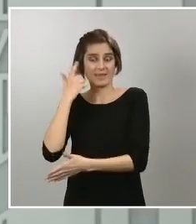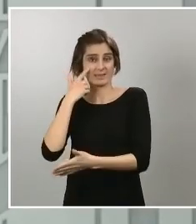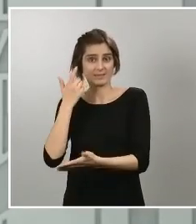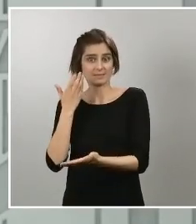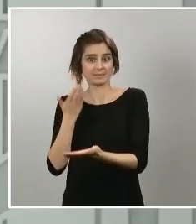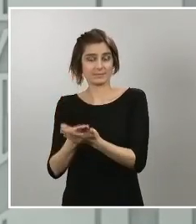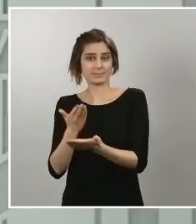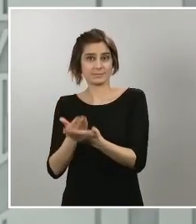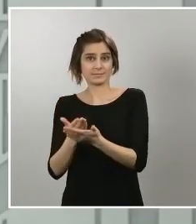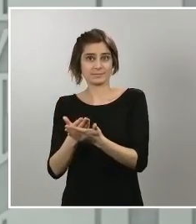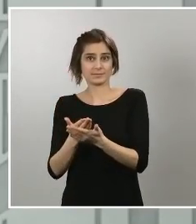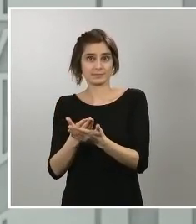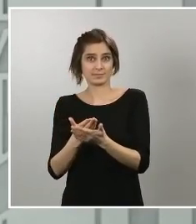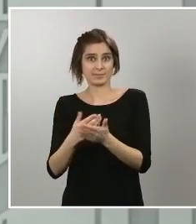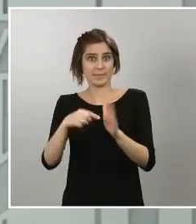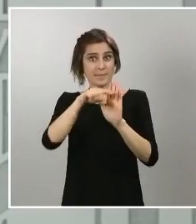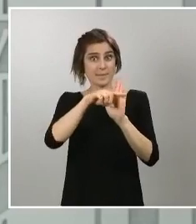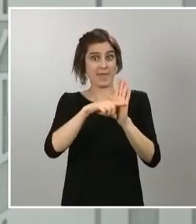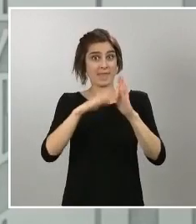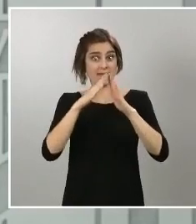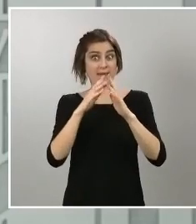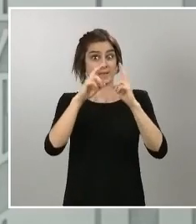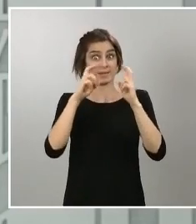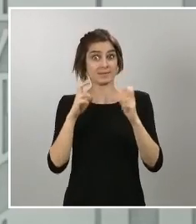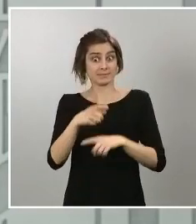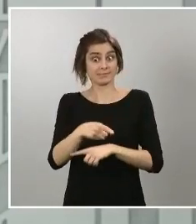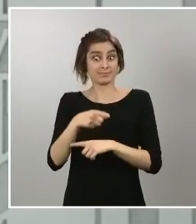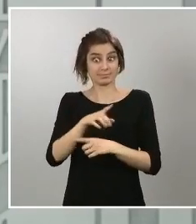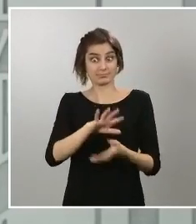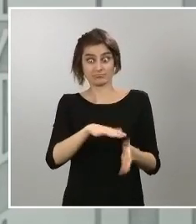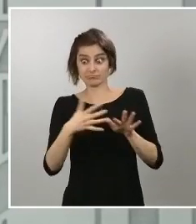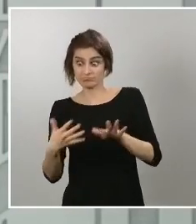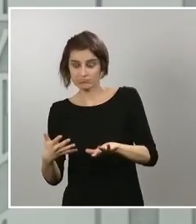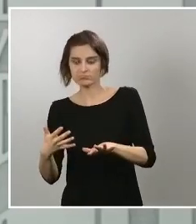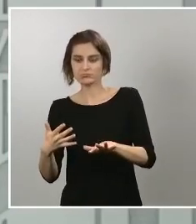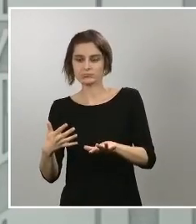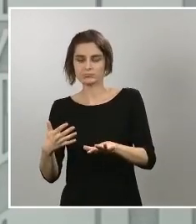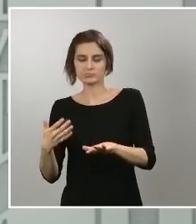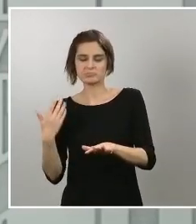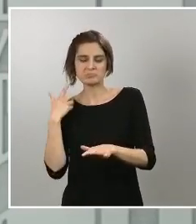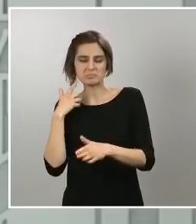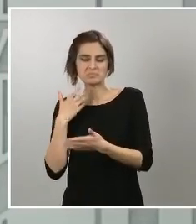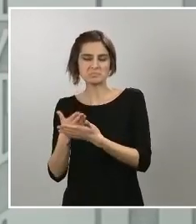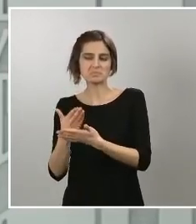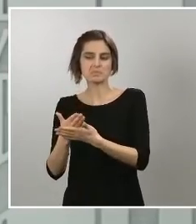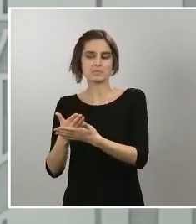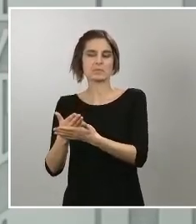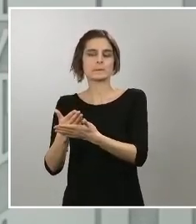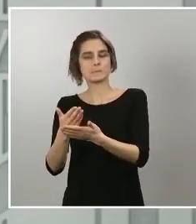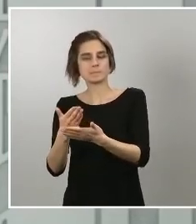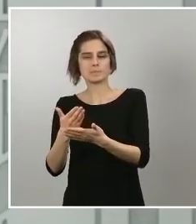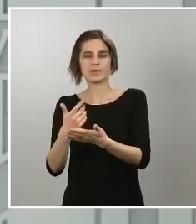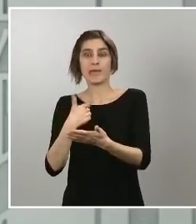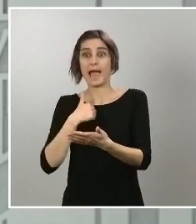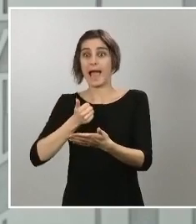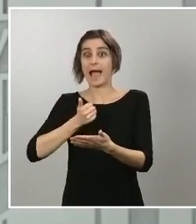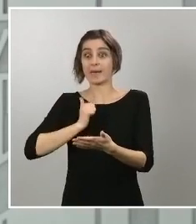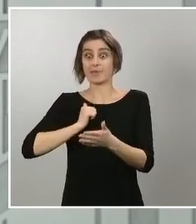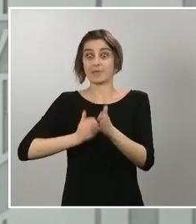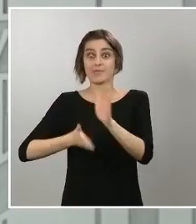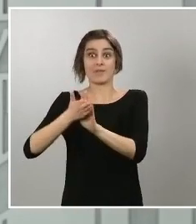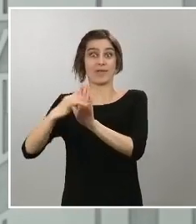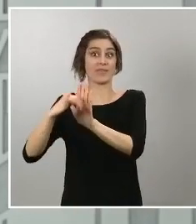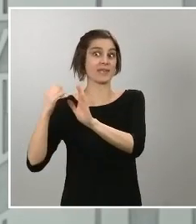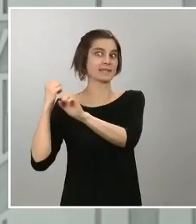de las medidas de confinamiento poder aprovechar este periodo próximo de Semana Santa para intentar llevar esa movilidad a la